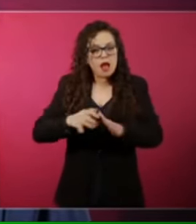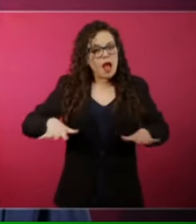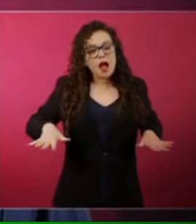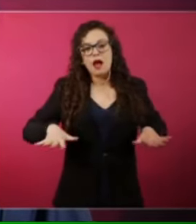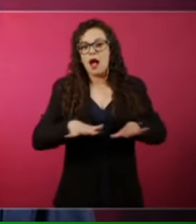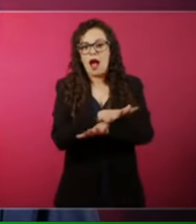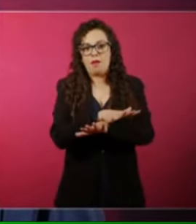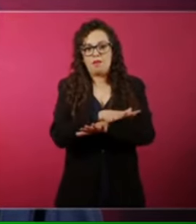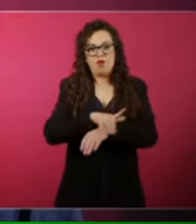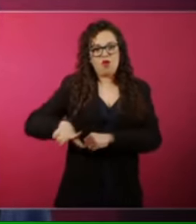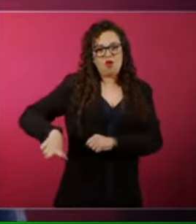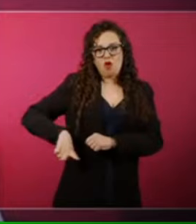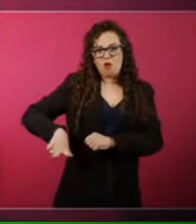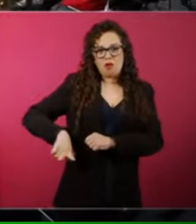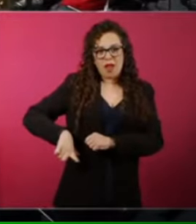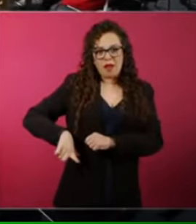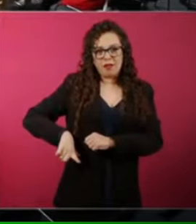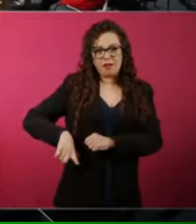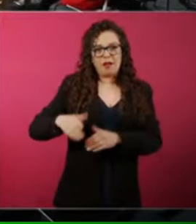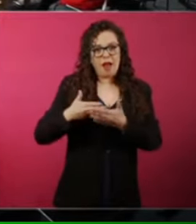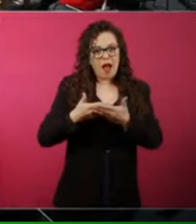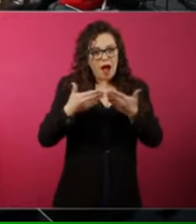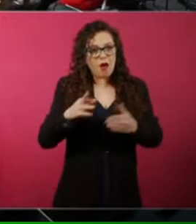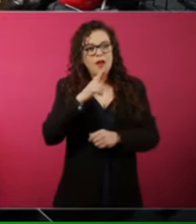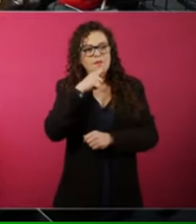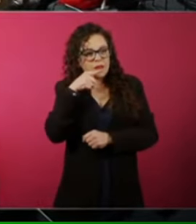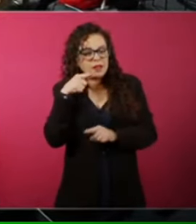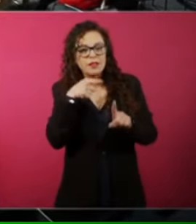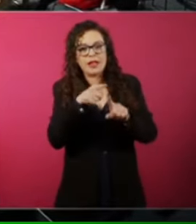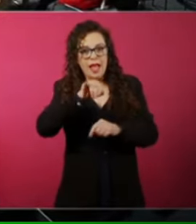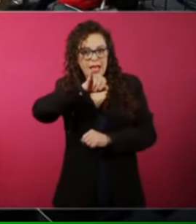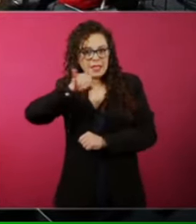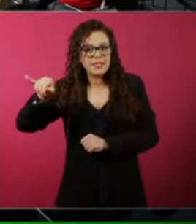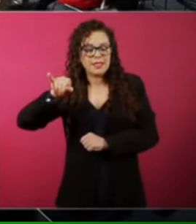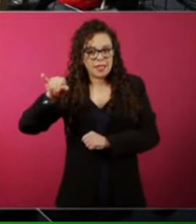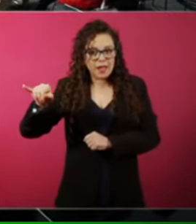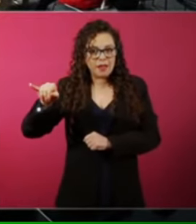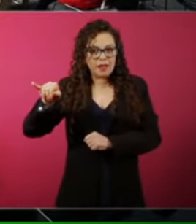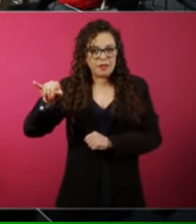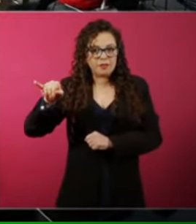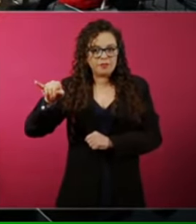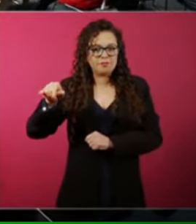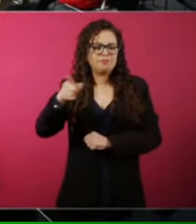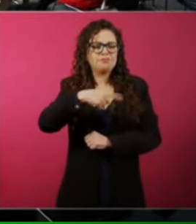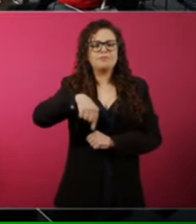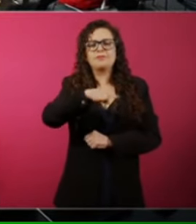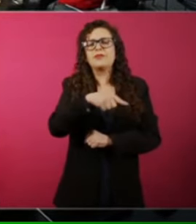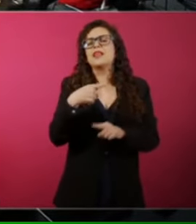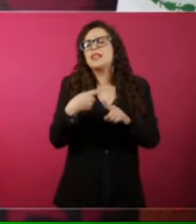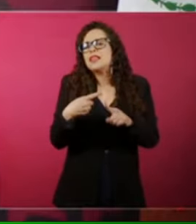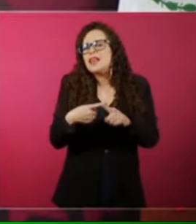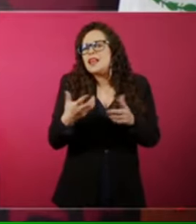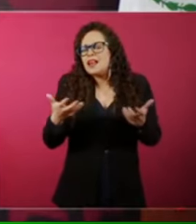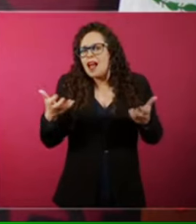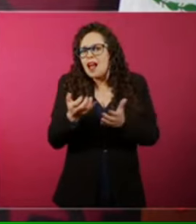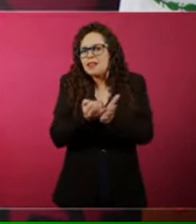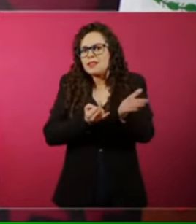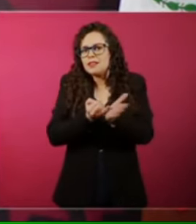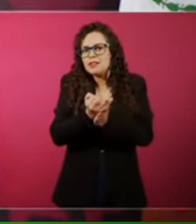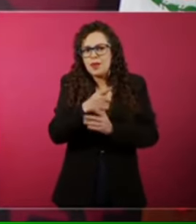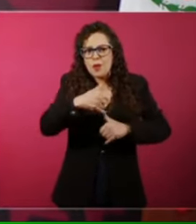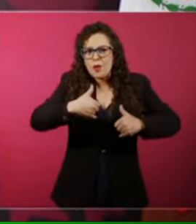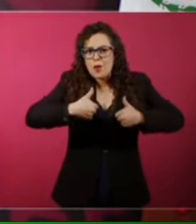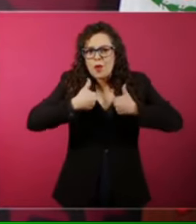de izquierda, y en contra del conservadurismo, son los jóvenes. Es un despertar.